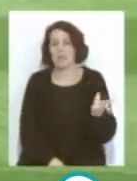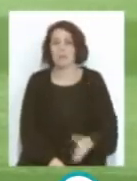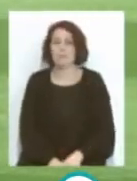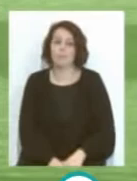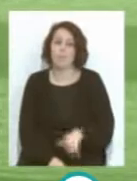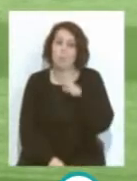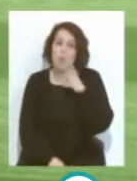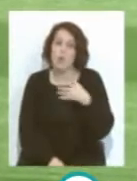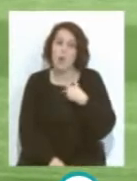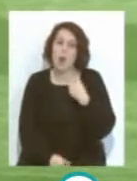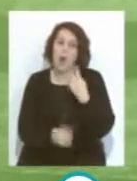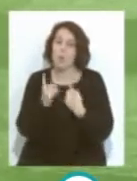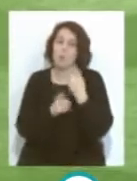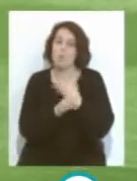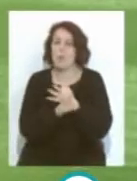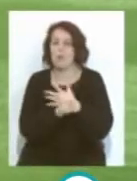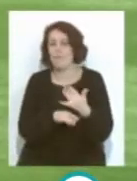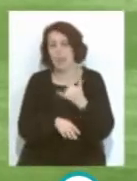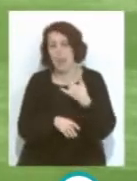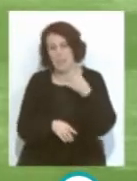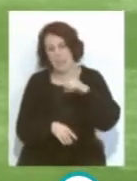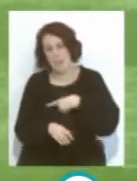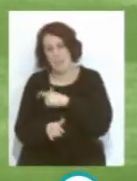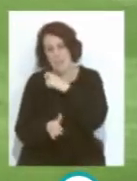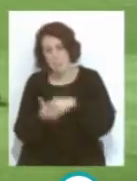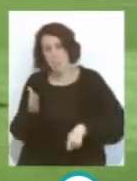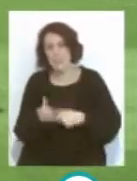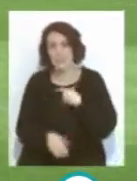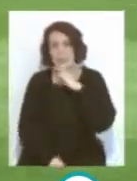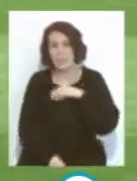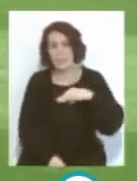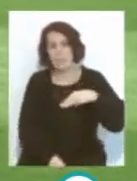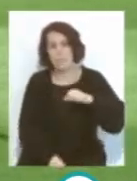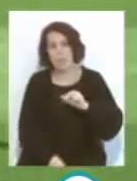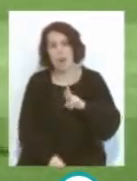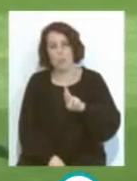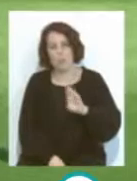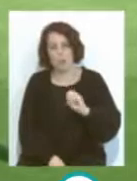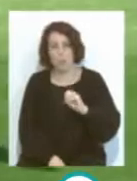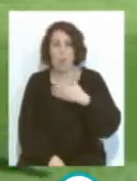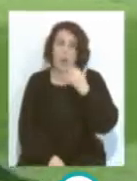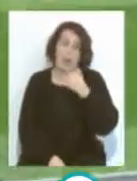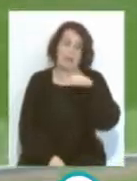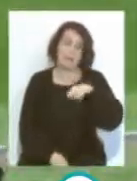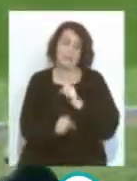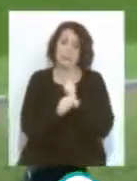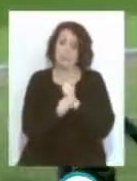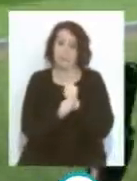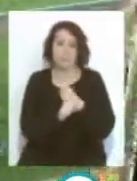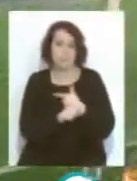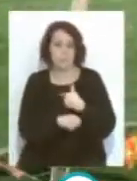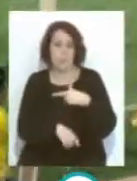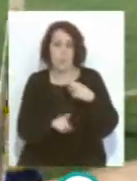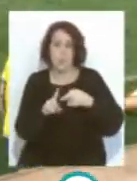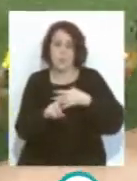la baja de algunos jugadores y la sanción, en este caso, de Marcos Mauro. Ojalá, él ya está trabajando, lo tiene a su disposición